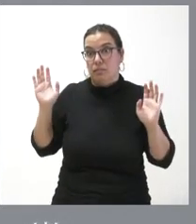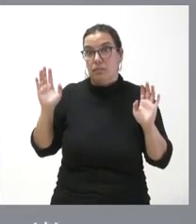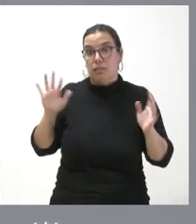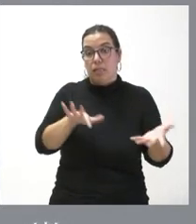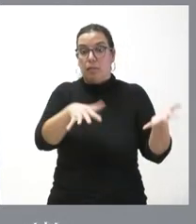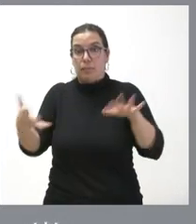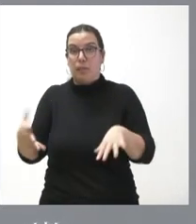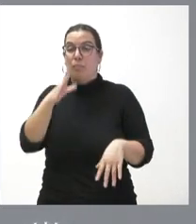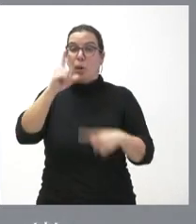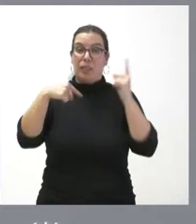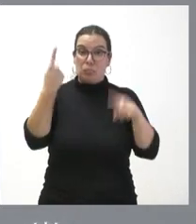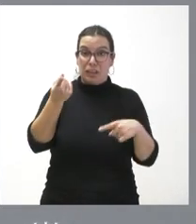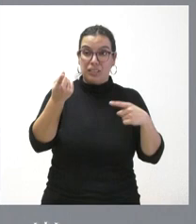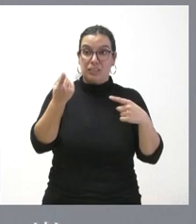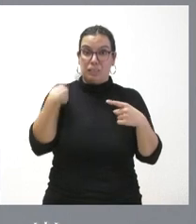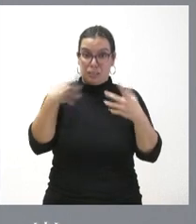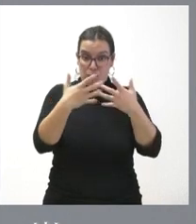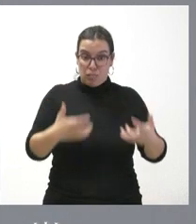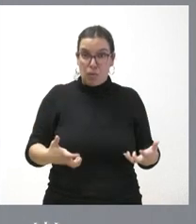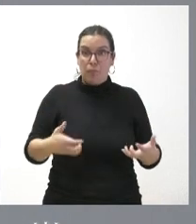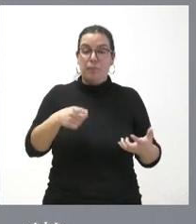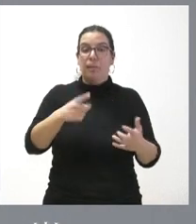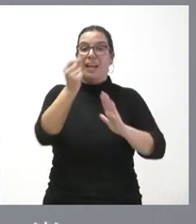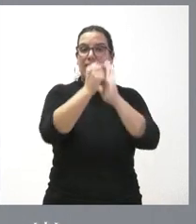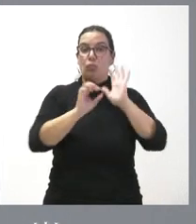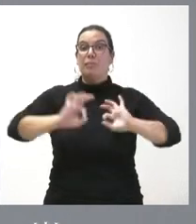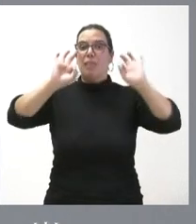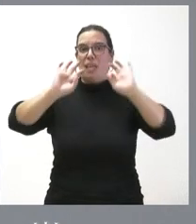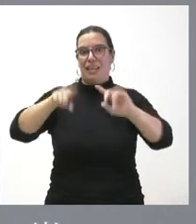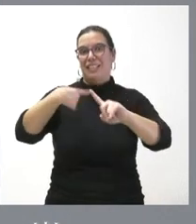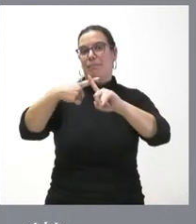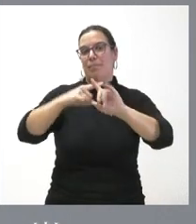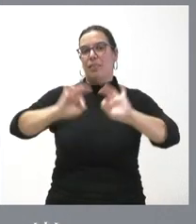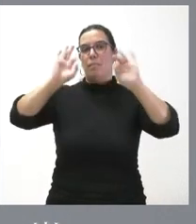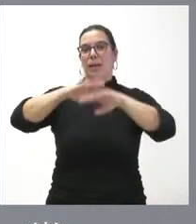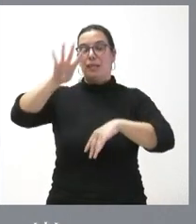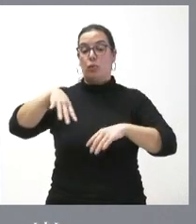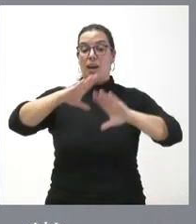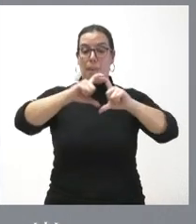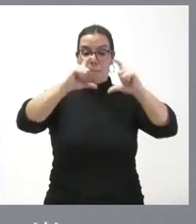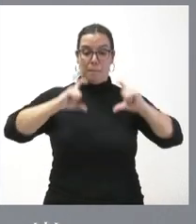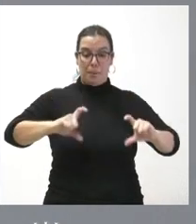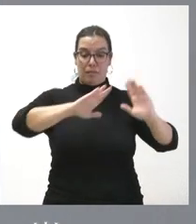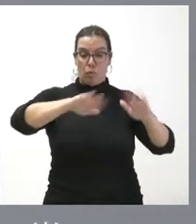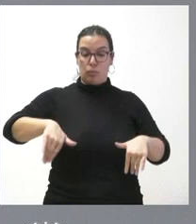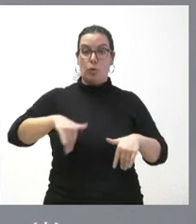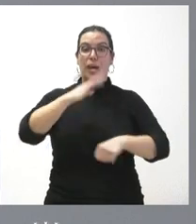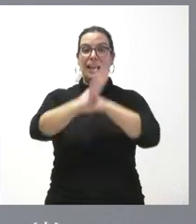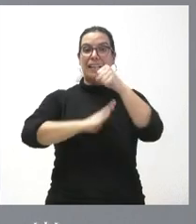luego viene aquí junto a esto que se ha hablado de una cláusula de excepción el último párrafo dice la estabilidad de la legislatura